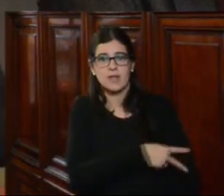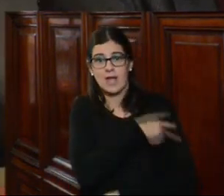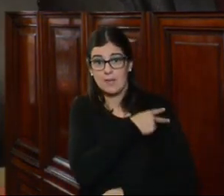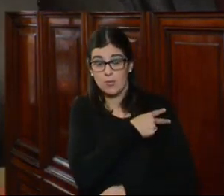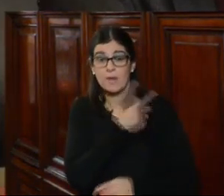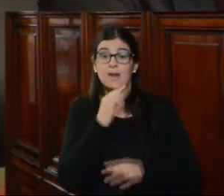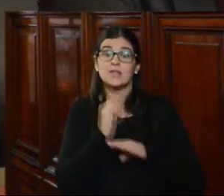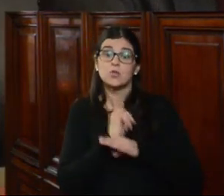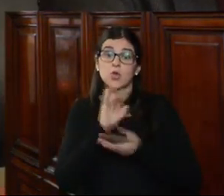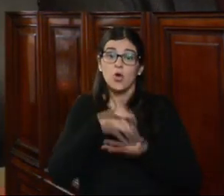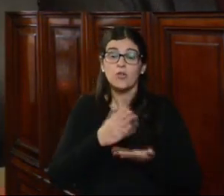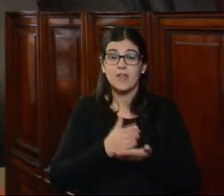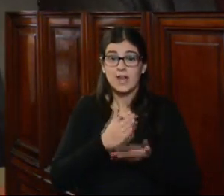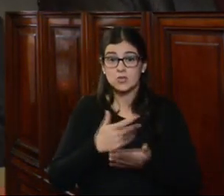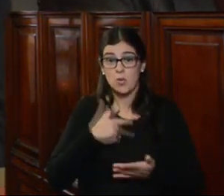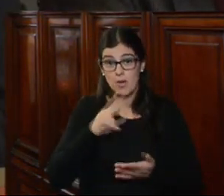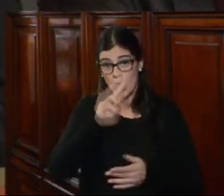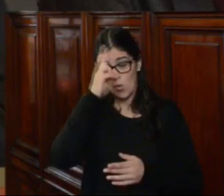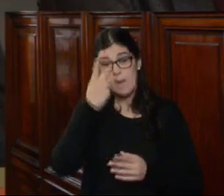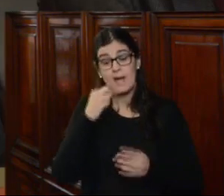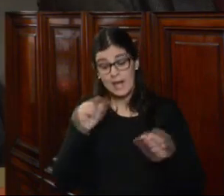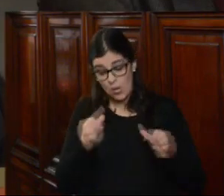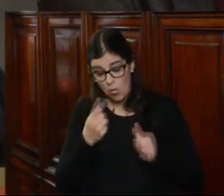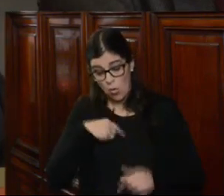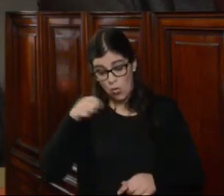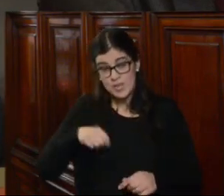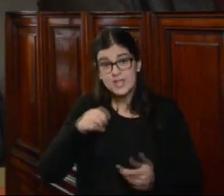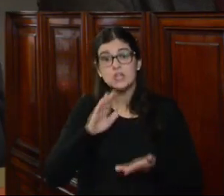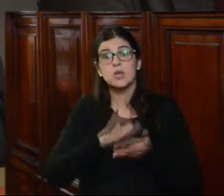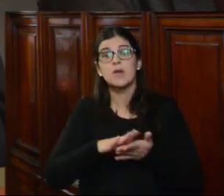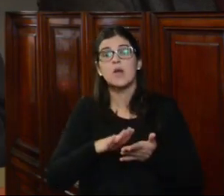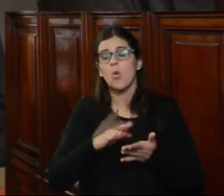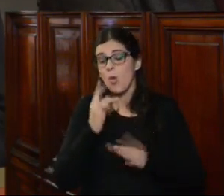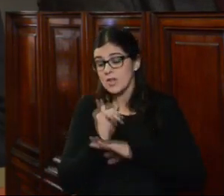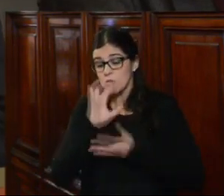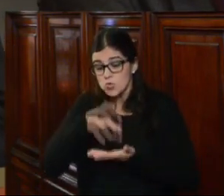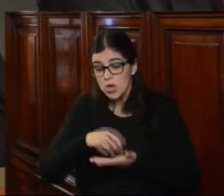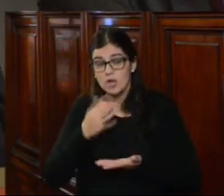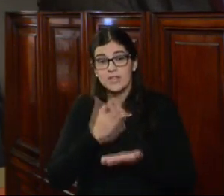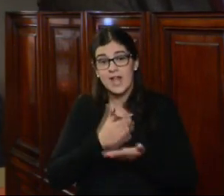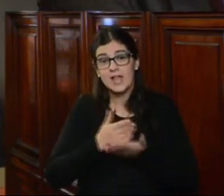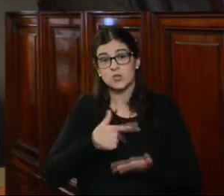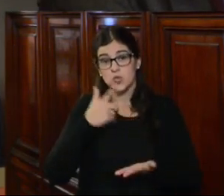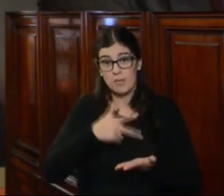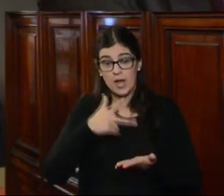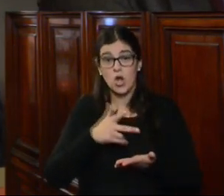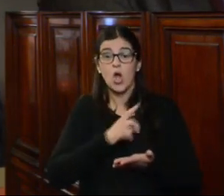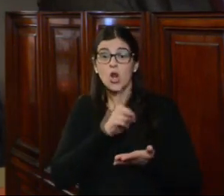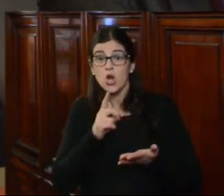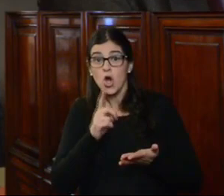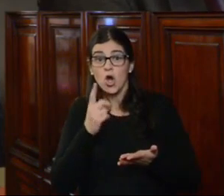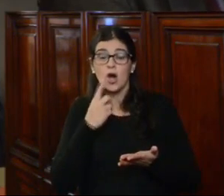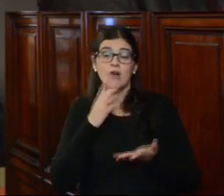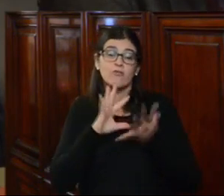institución nacional de derechos humanos de Uruguay, para que una actuación judicial respecto a una institución nacional de derechos humanos no resulte